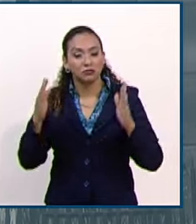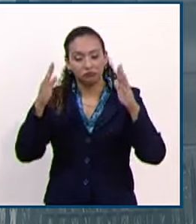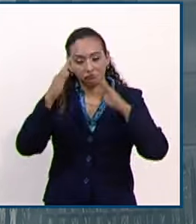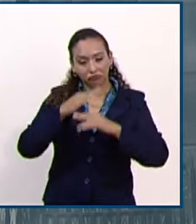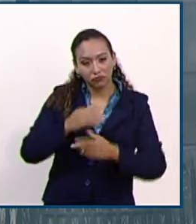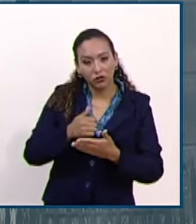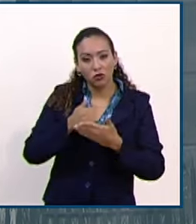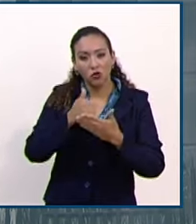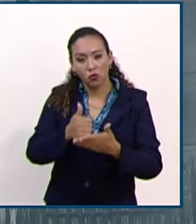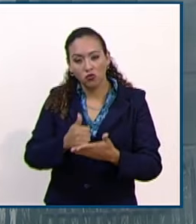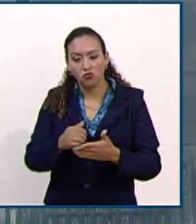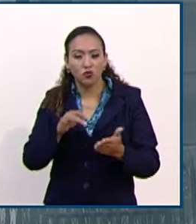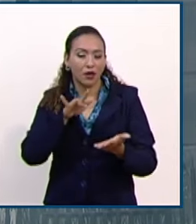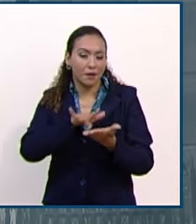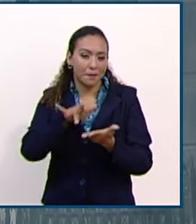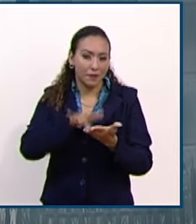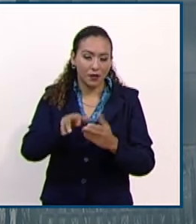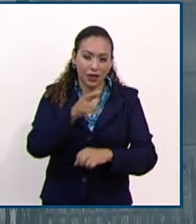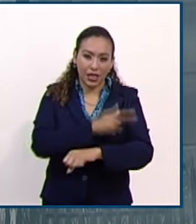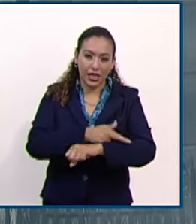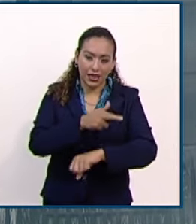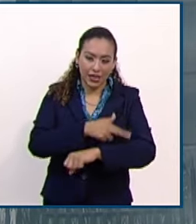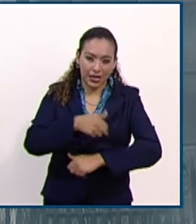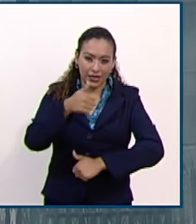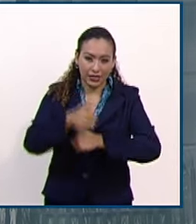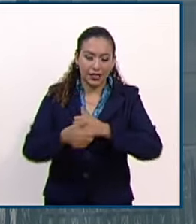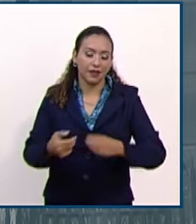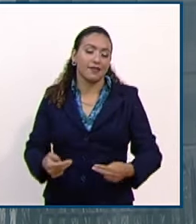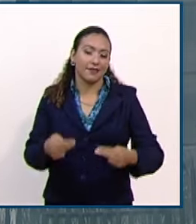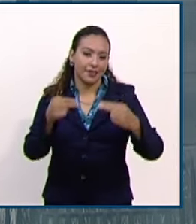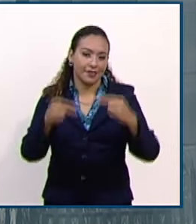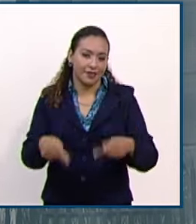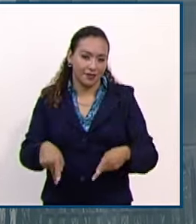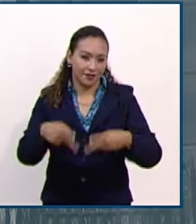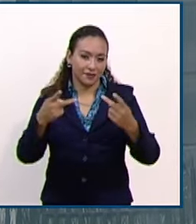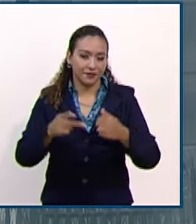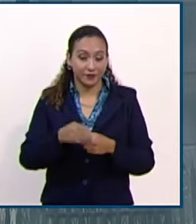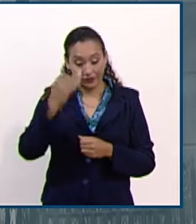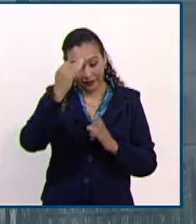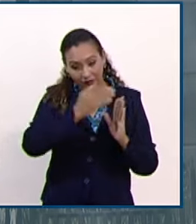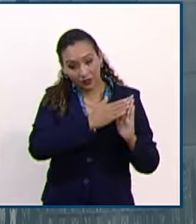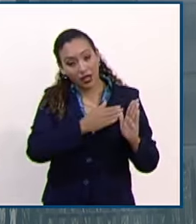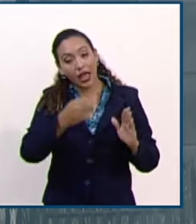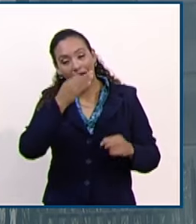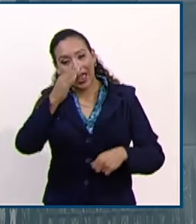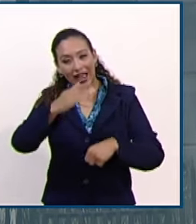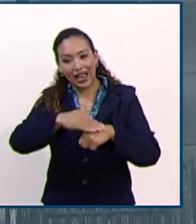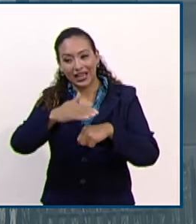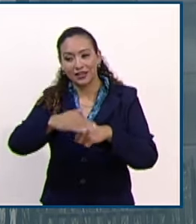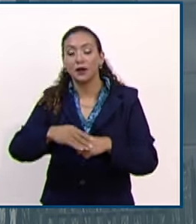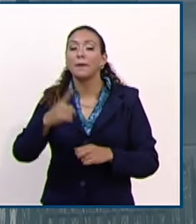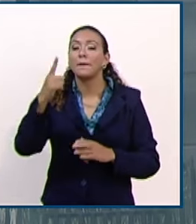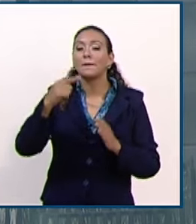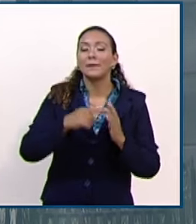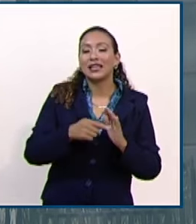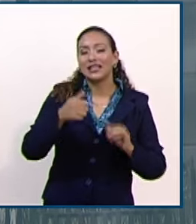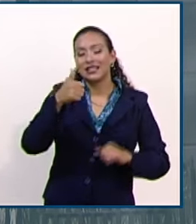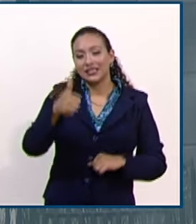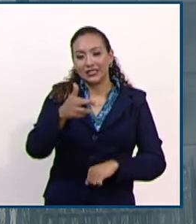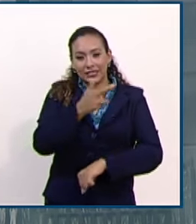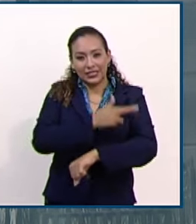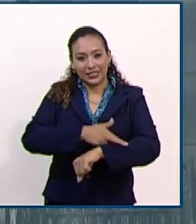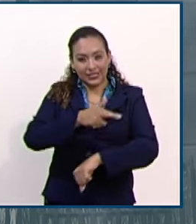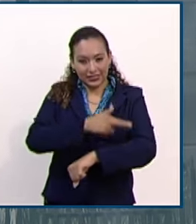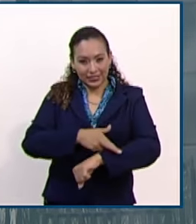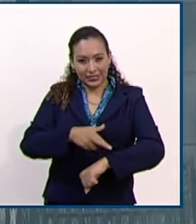quienes apoyan en los procesos de concurso mercantil. En dicho periodo se ha notificado al IFECOM 1.006 procedimientos de concursos